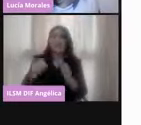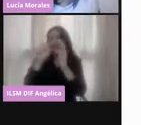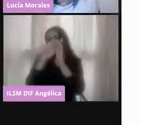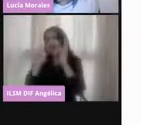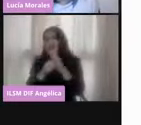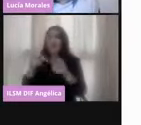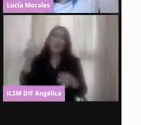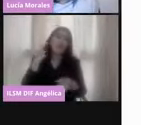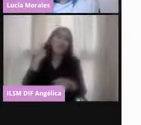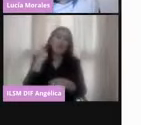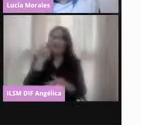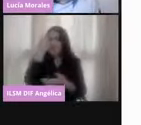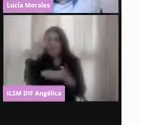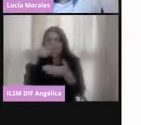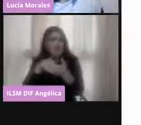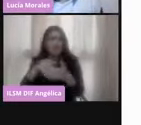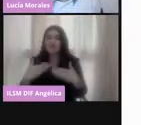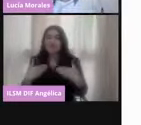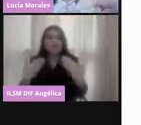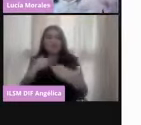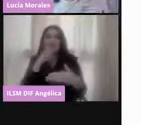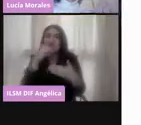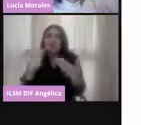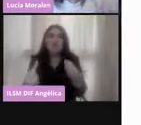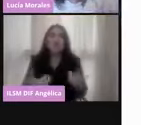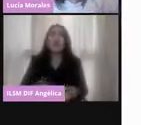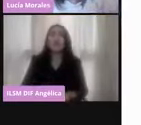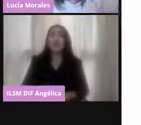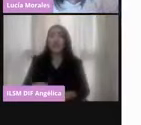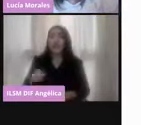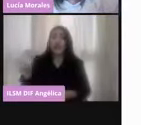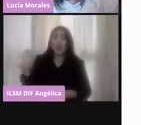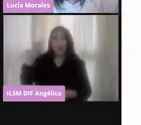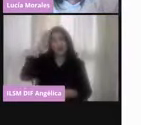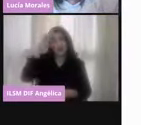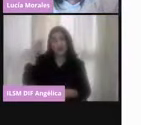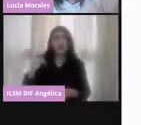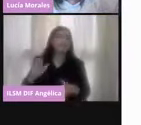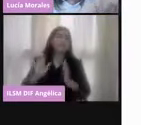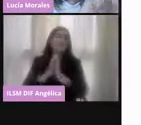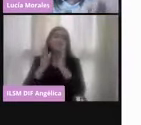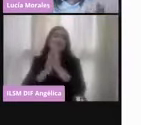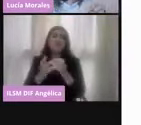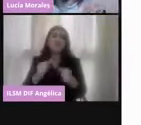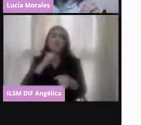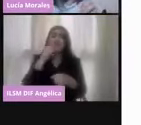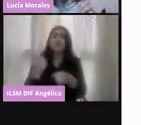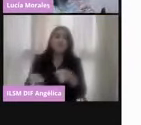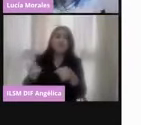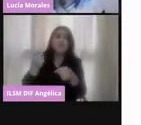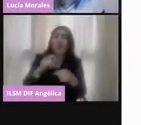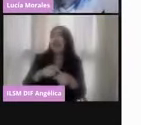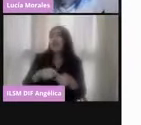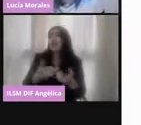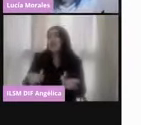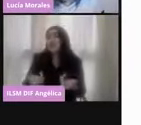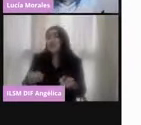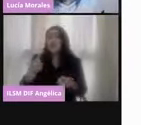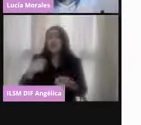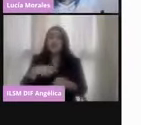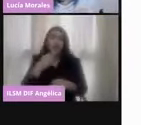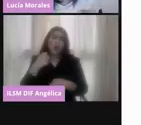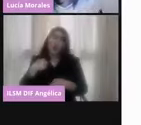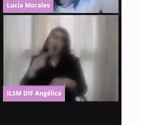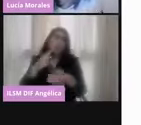etcétera, y creen que con su no participación, ¿no? Me abstengo de votar,